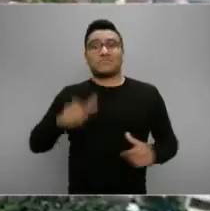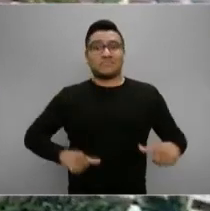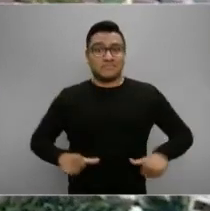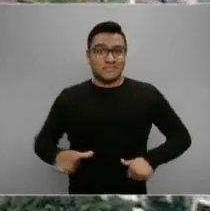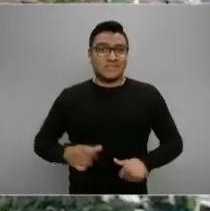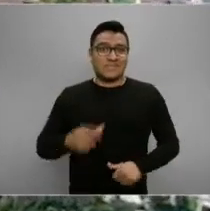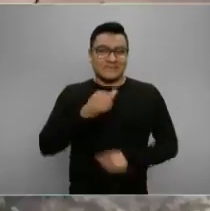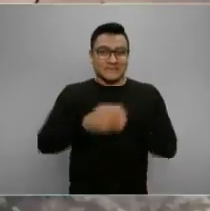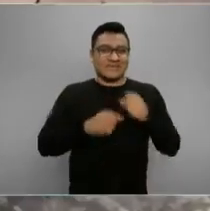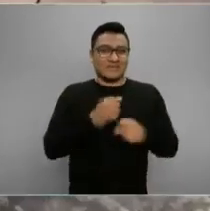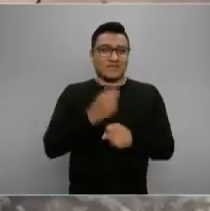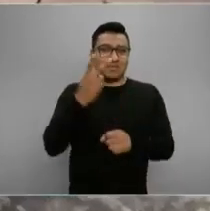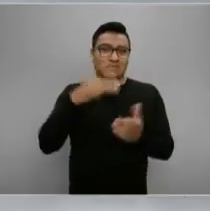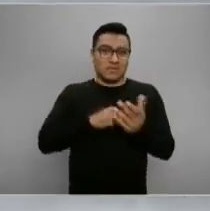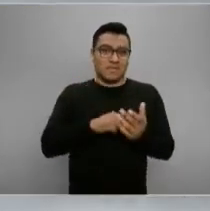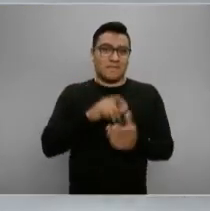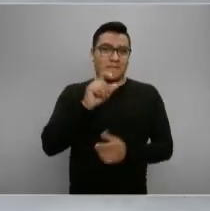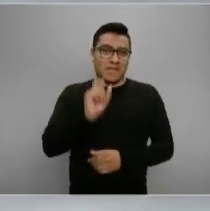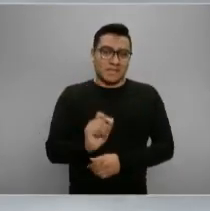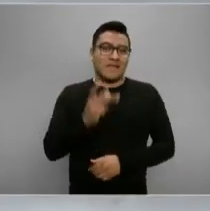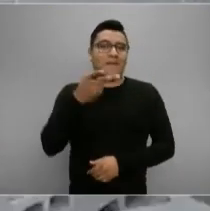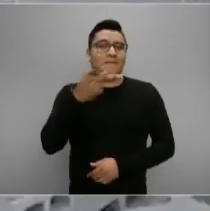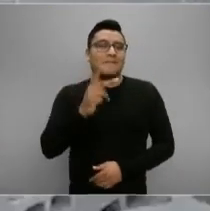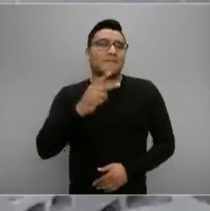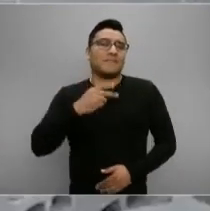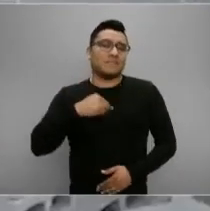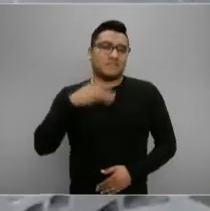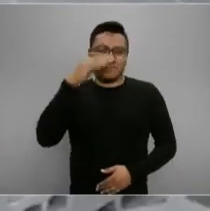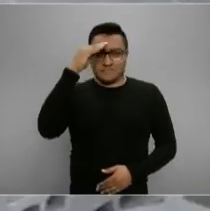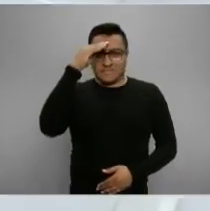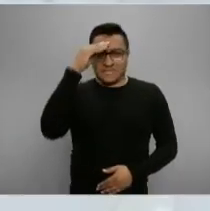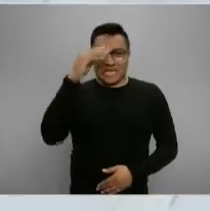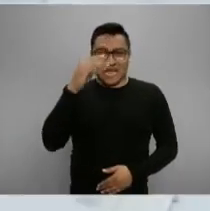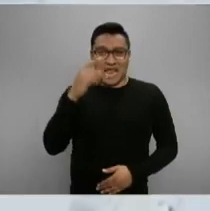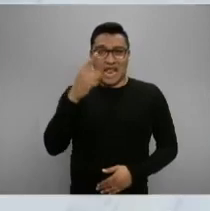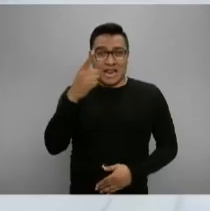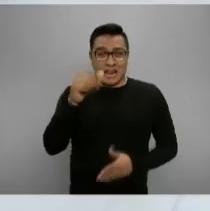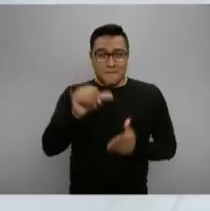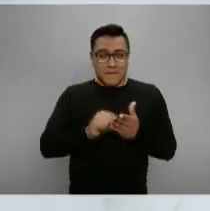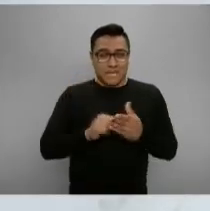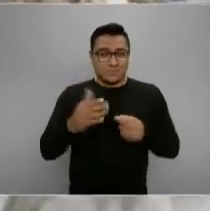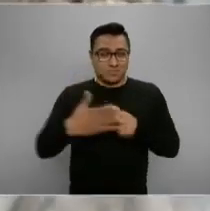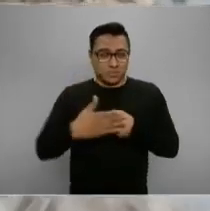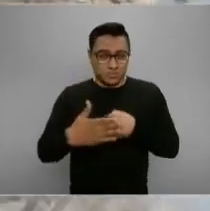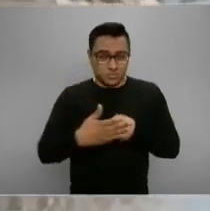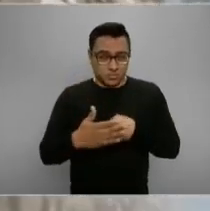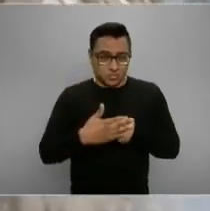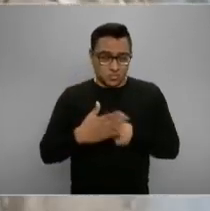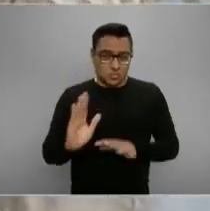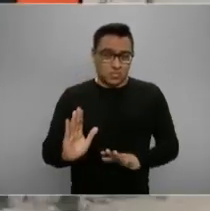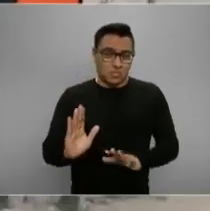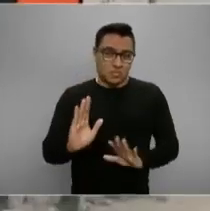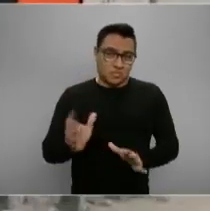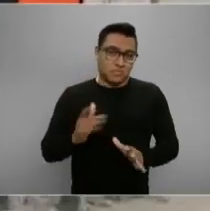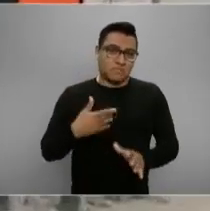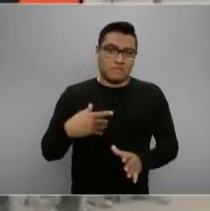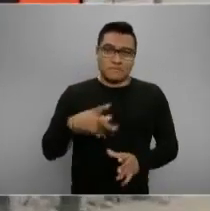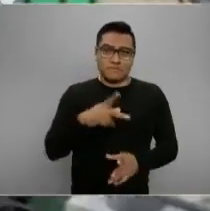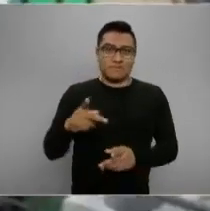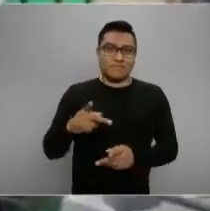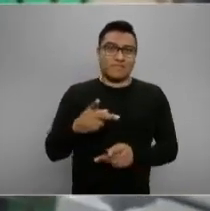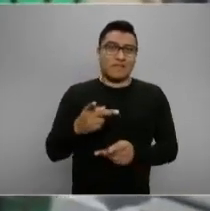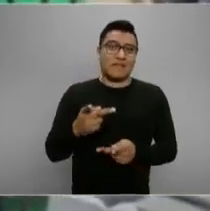a estar fallando tentativamente el próximo mes. ya las obras 2020 van a ser licitaciones